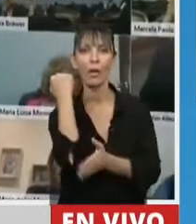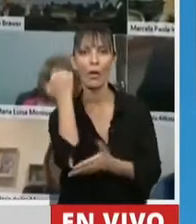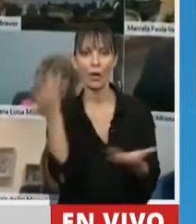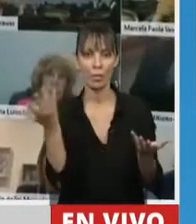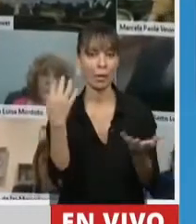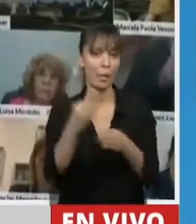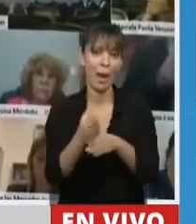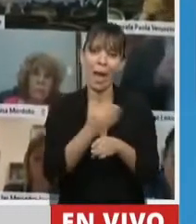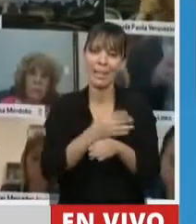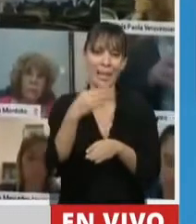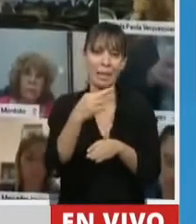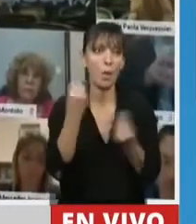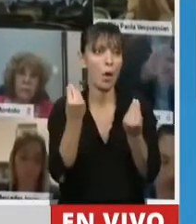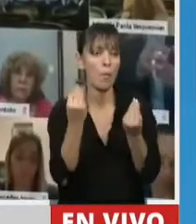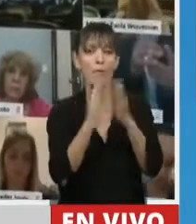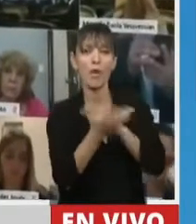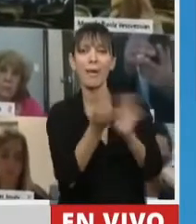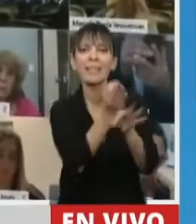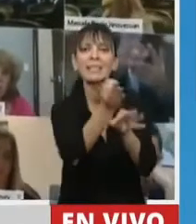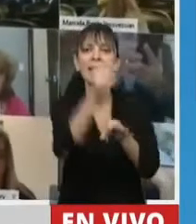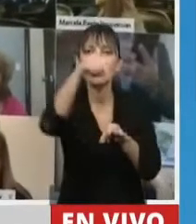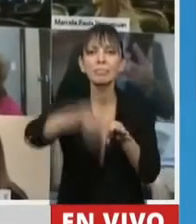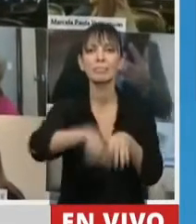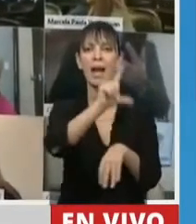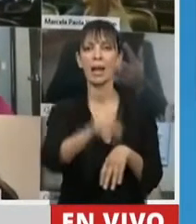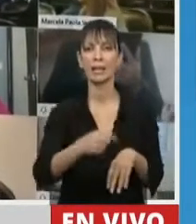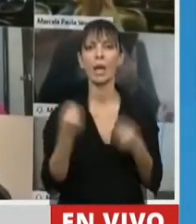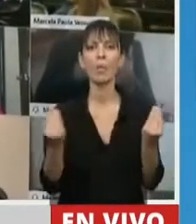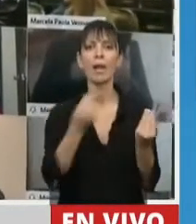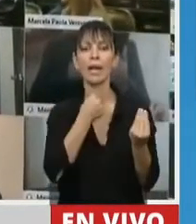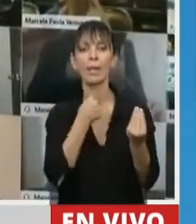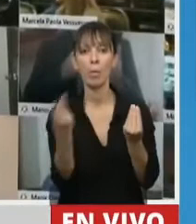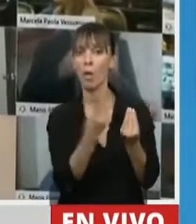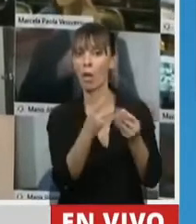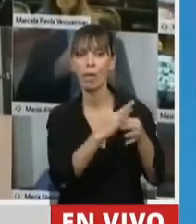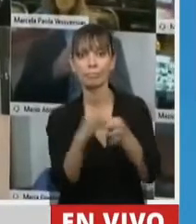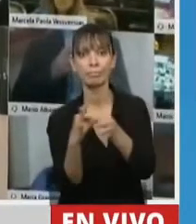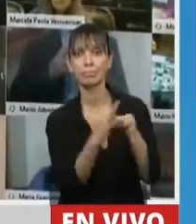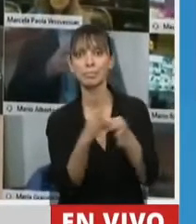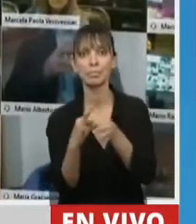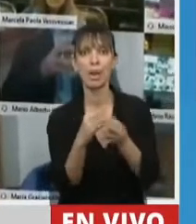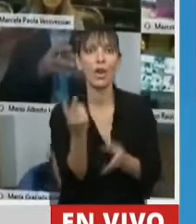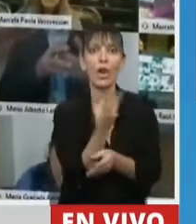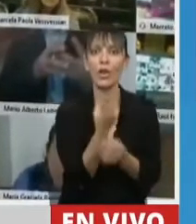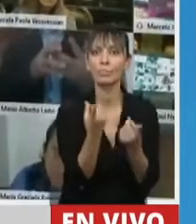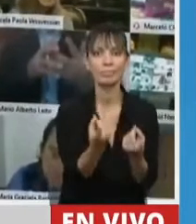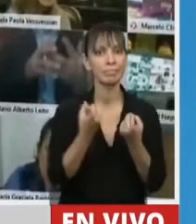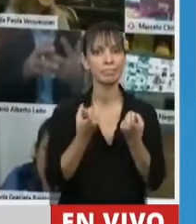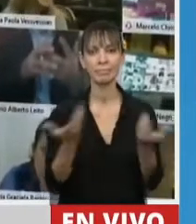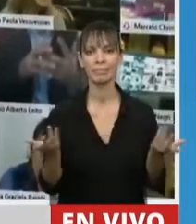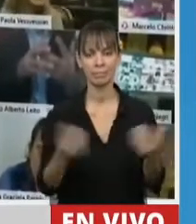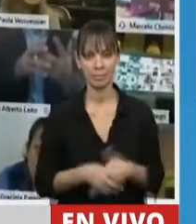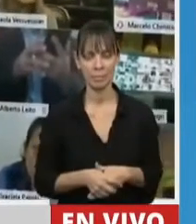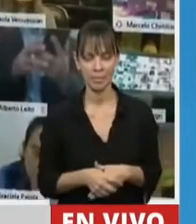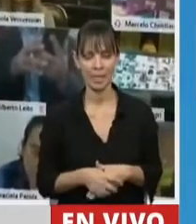tenemos que definir qué sistema educativo queremos, porque ambos se conectan, ambos sirven. Con